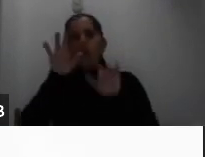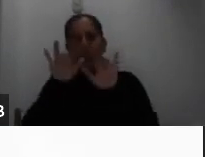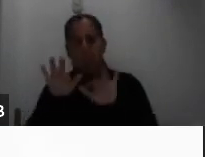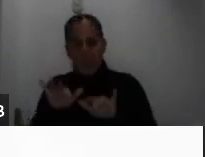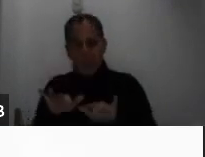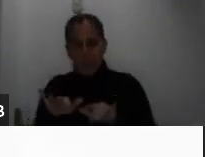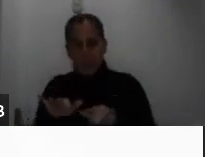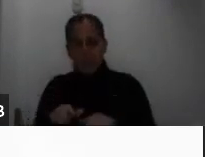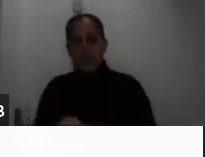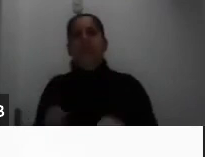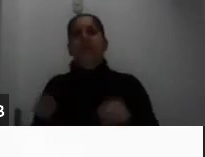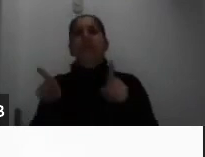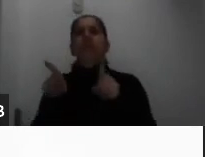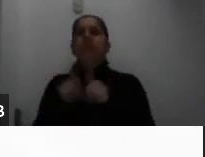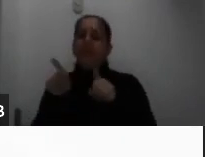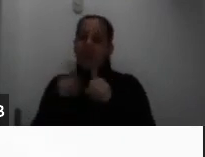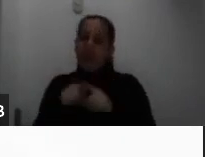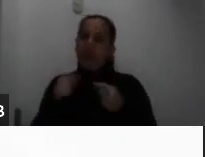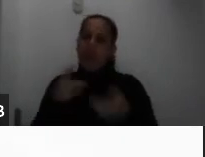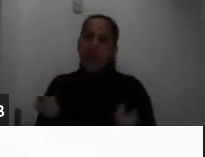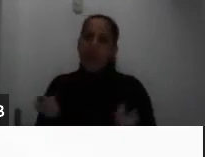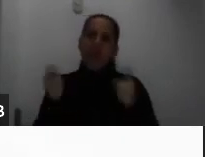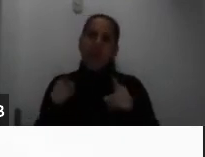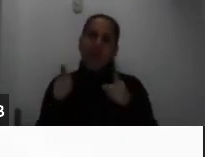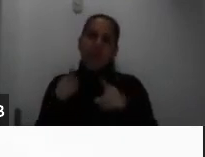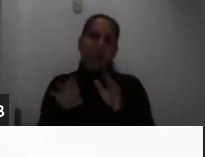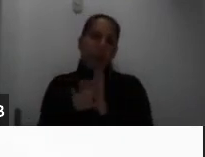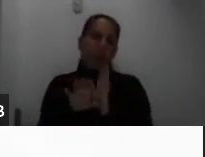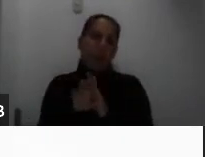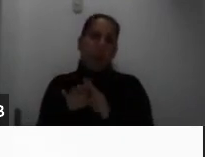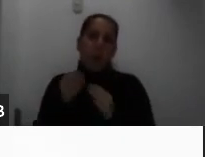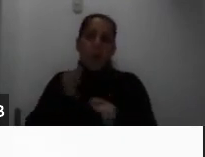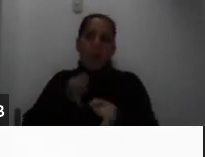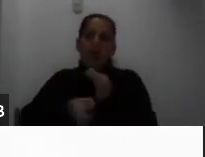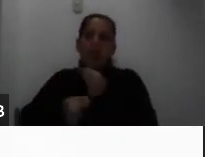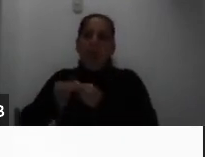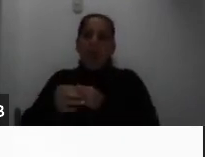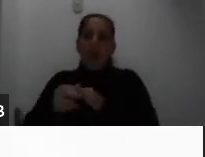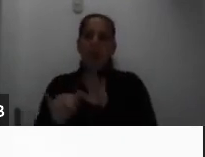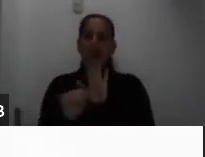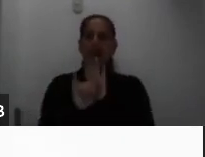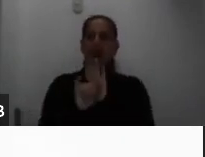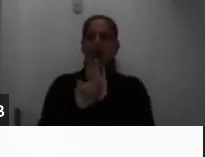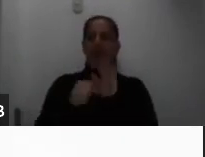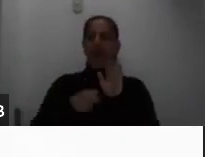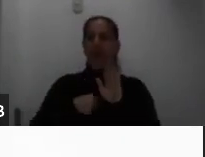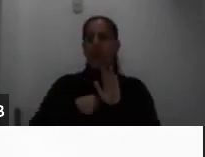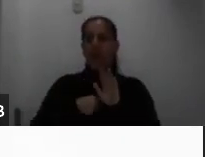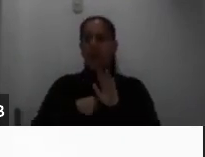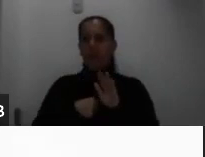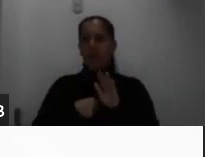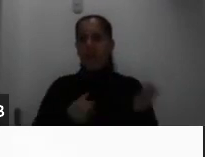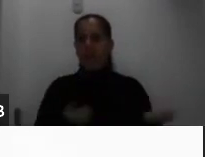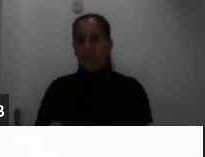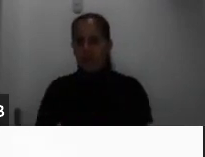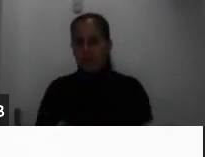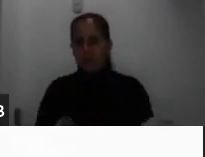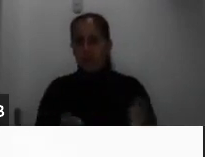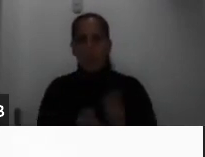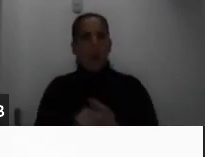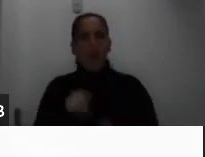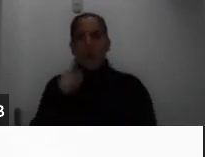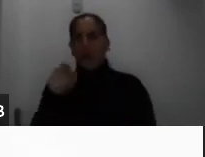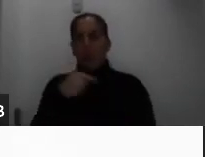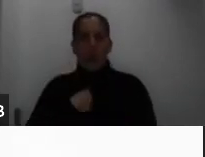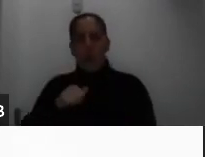ha pasado que de pronto se da una suplantación de identidad esto es que a ustedes o